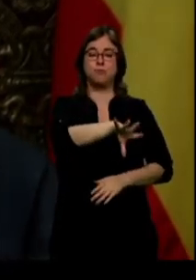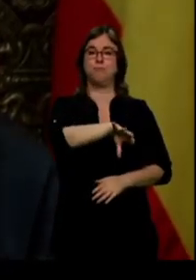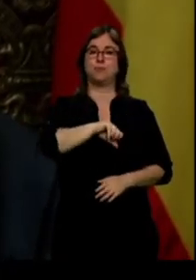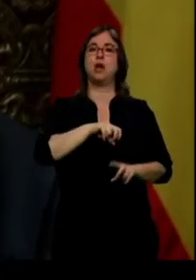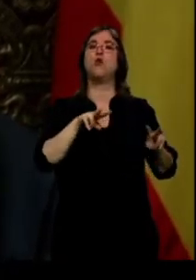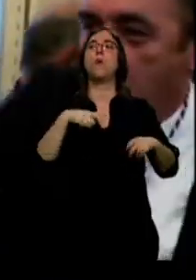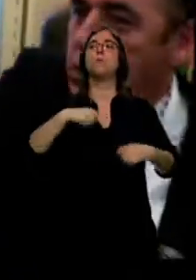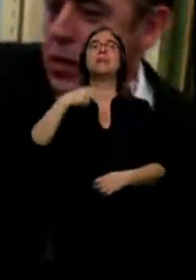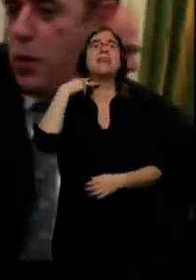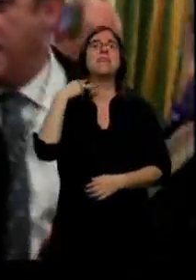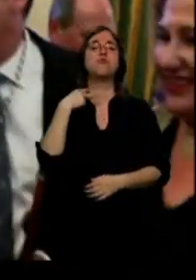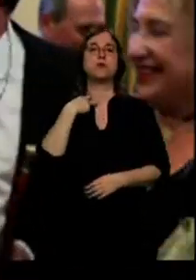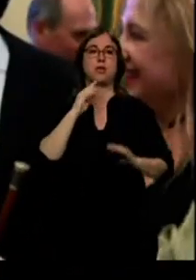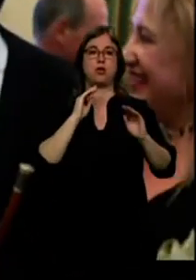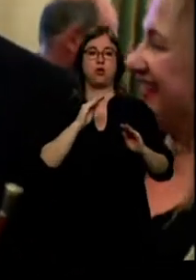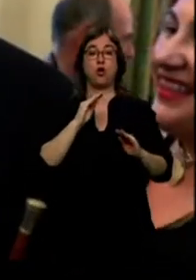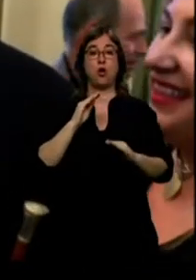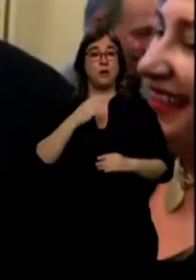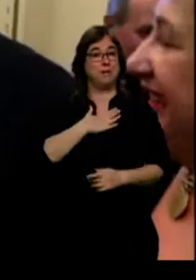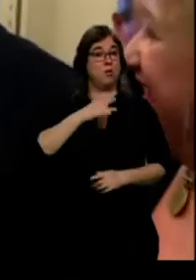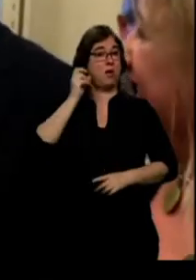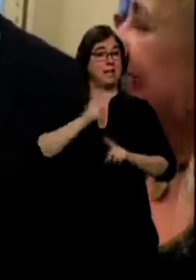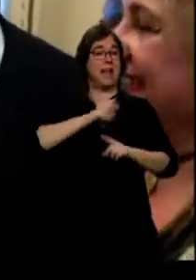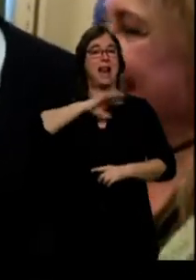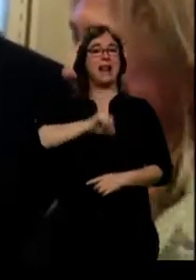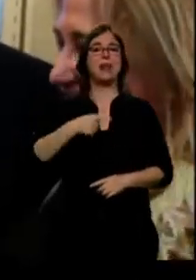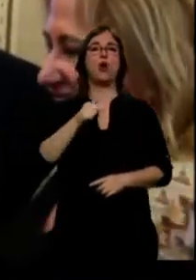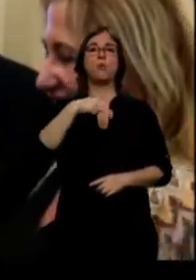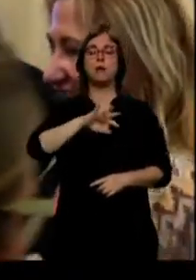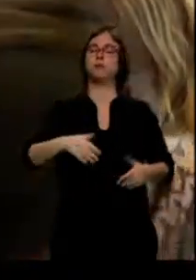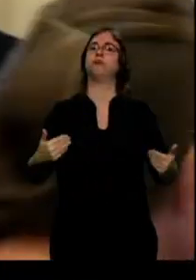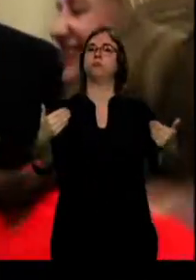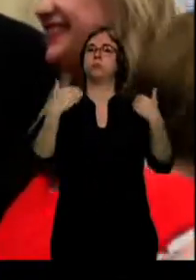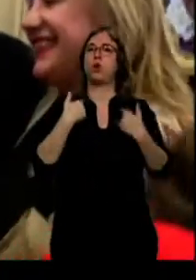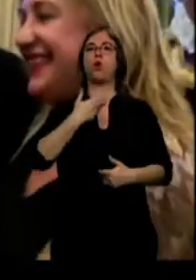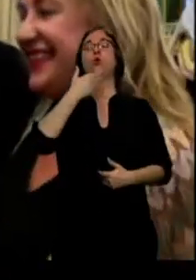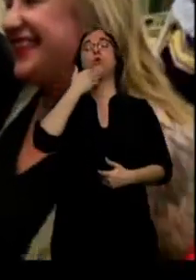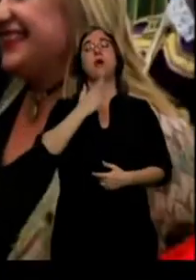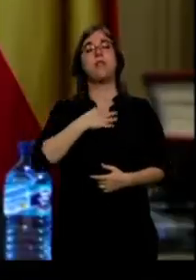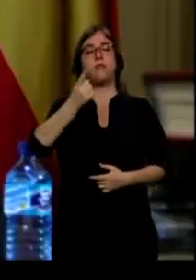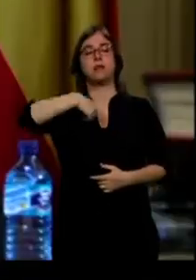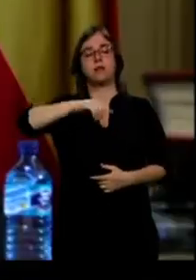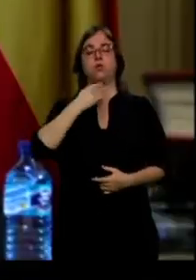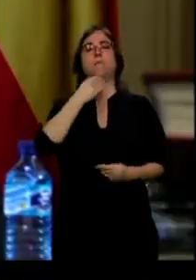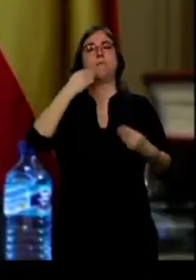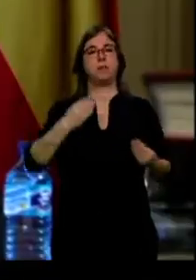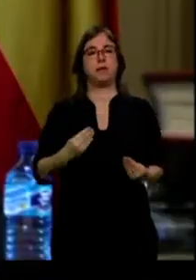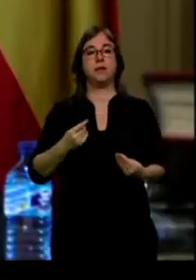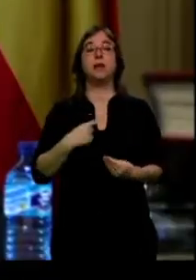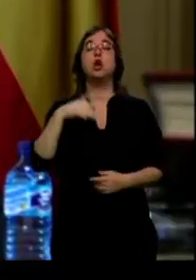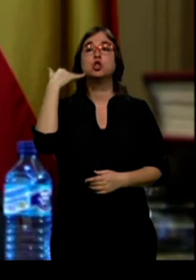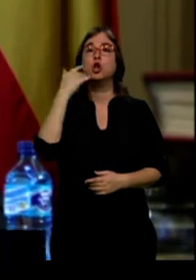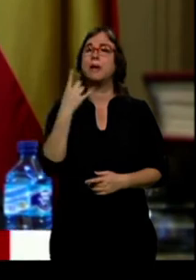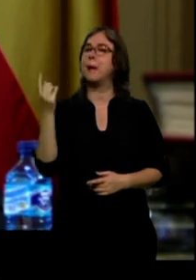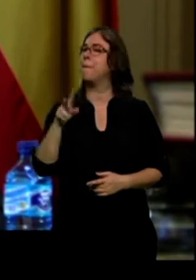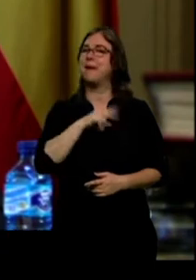El alcalde de Golmayo asume el cargo con orgullo y responsabilidad y pide altura de miras a todos los diputados. Soria se merece avanzar y en ese camino